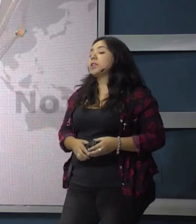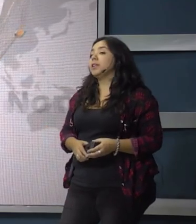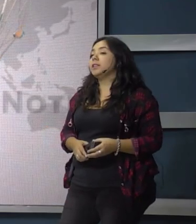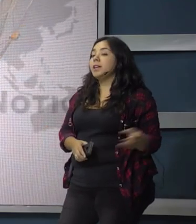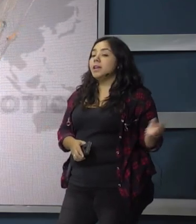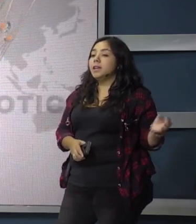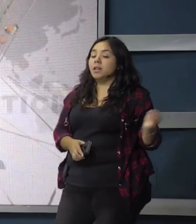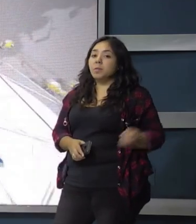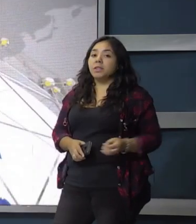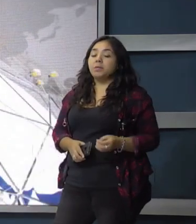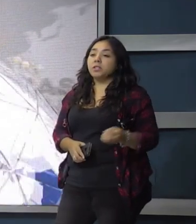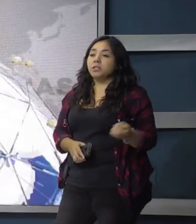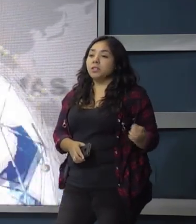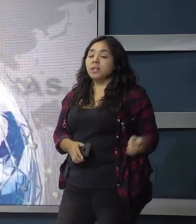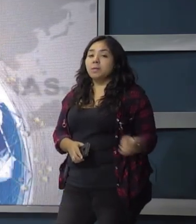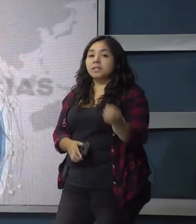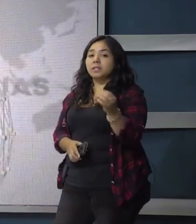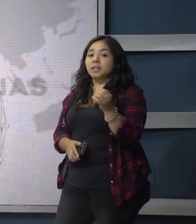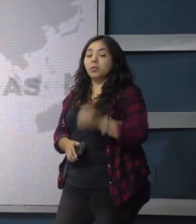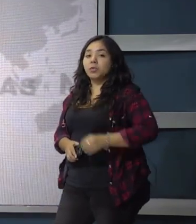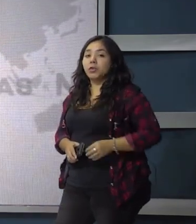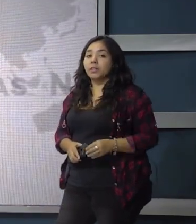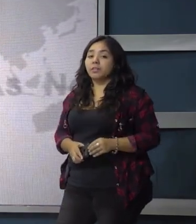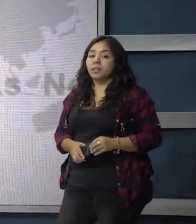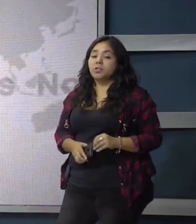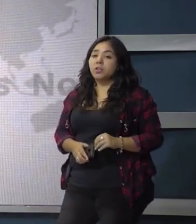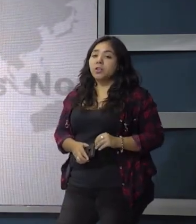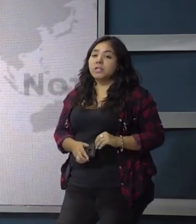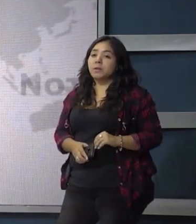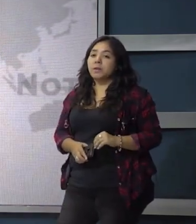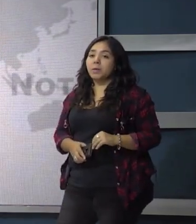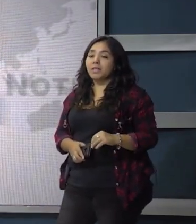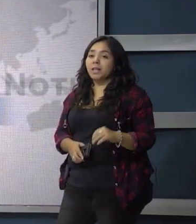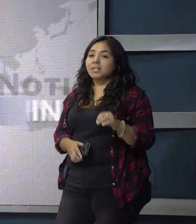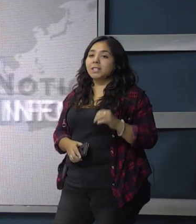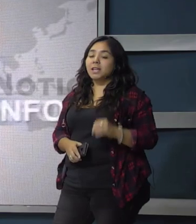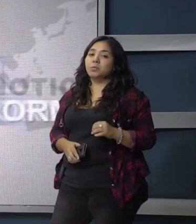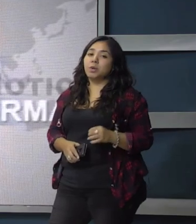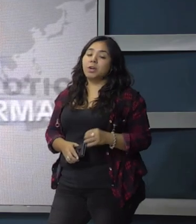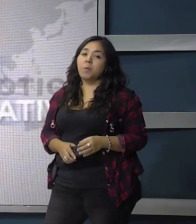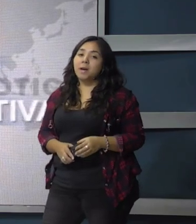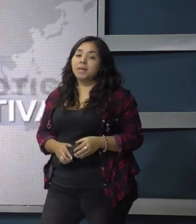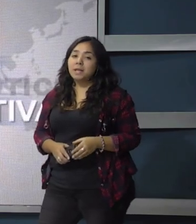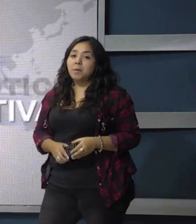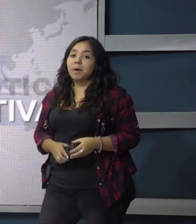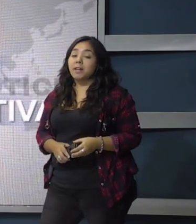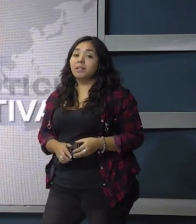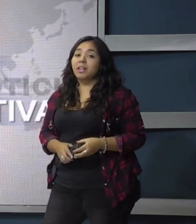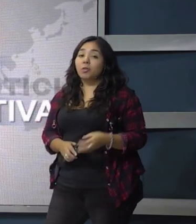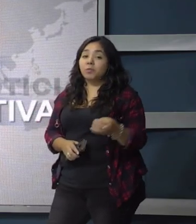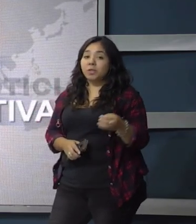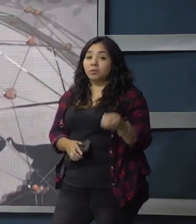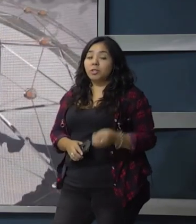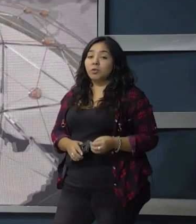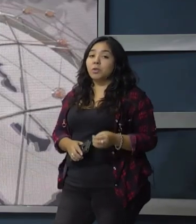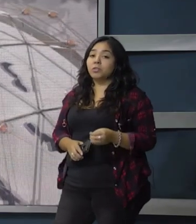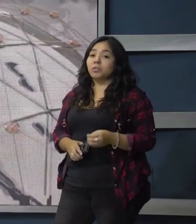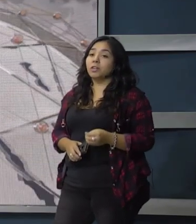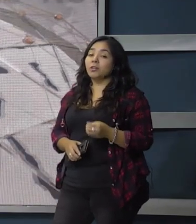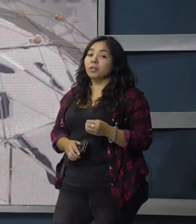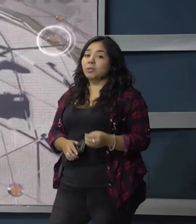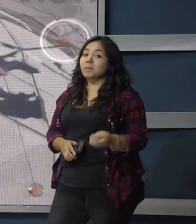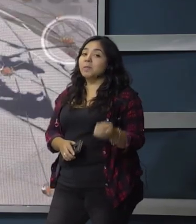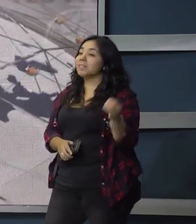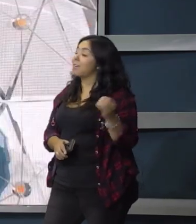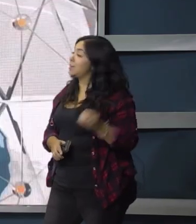es muy importante y repetimos entonces, al mes de junio de este año se van a aumentar 6 vuelos más para este aeropuerto, un aeropuerto